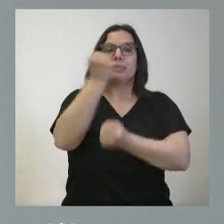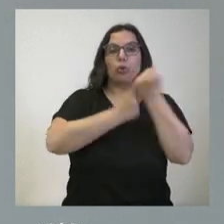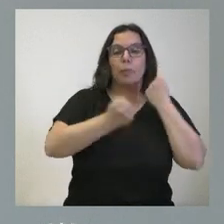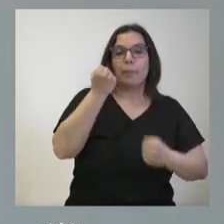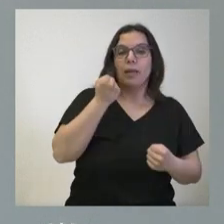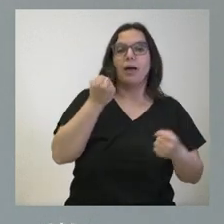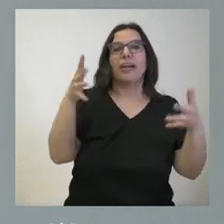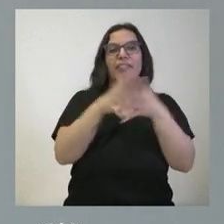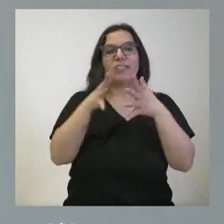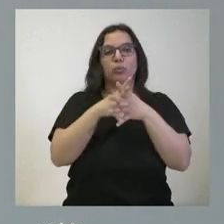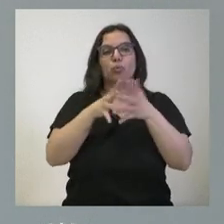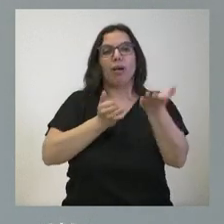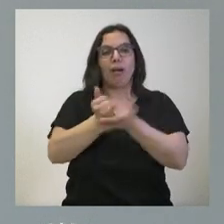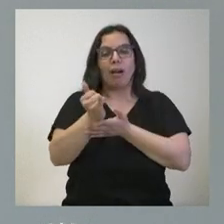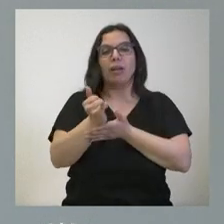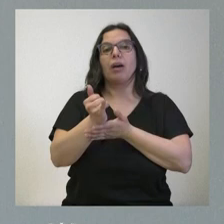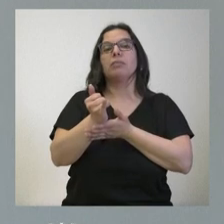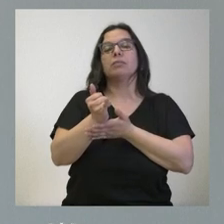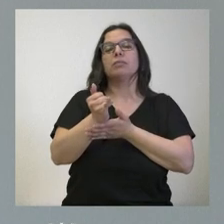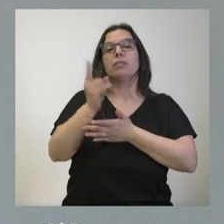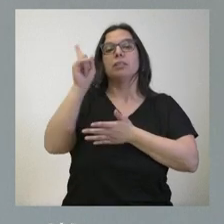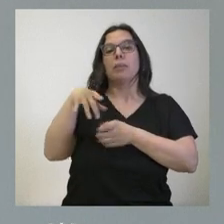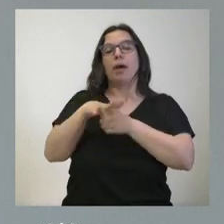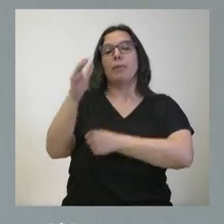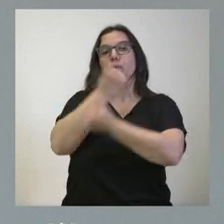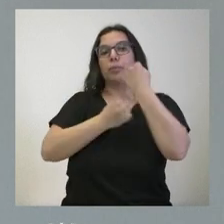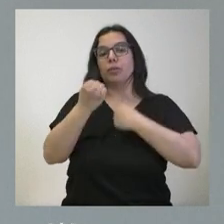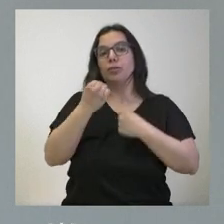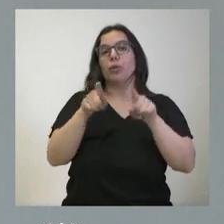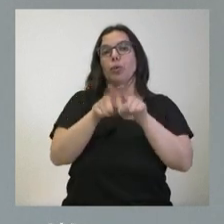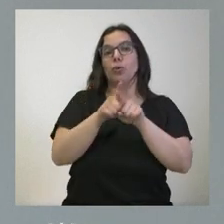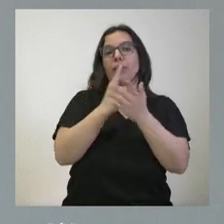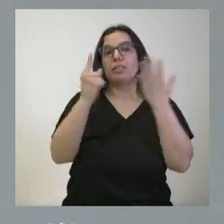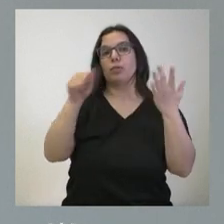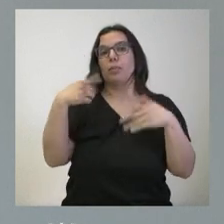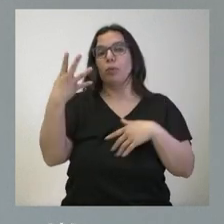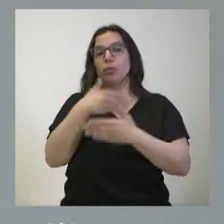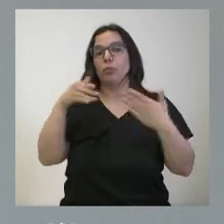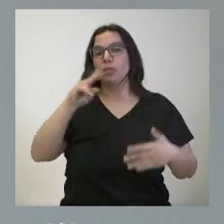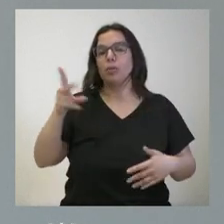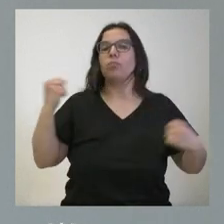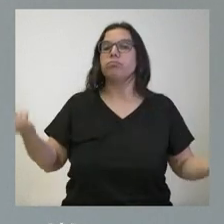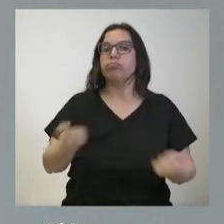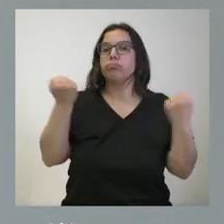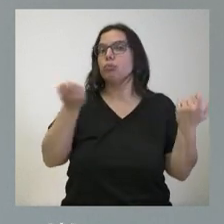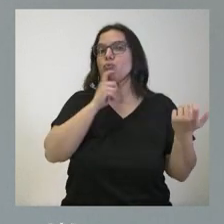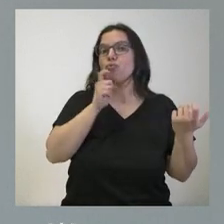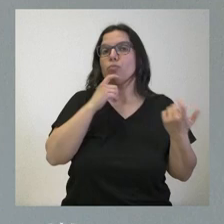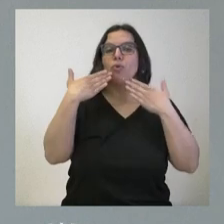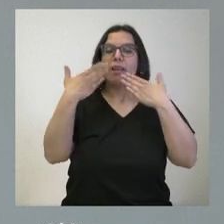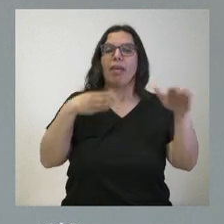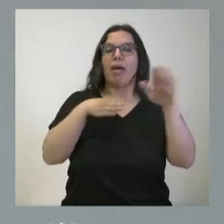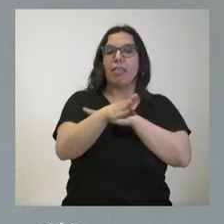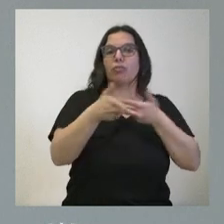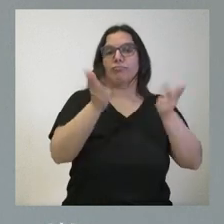como de infraestructuras agrarias. En el ámbito de la economía hablamos de 16,4 millones de euros, actuando a través del acceso al